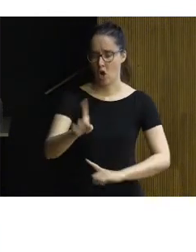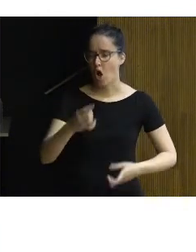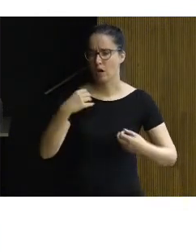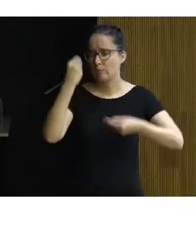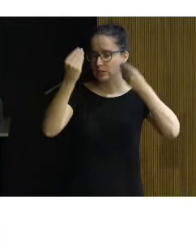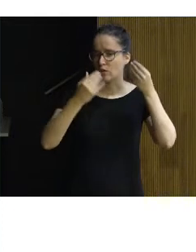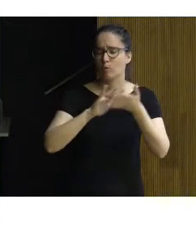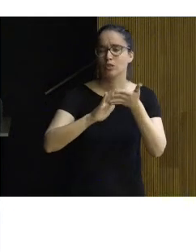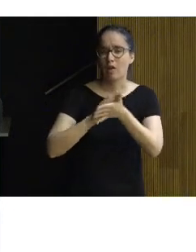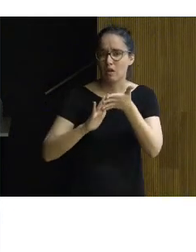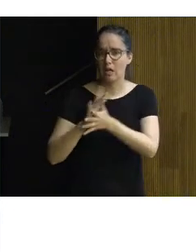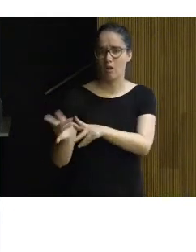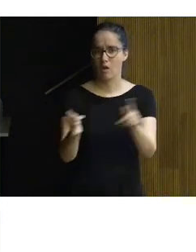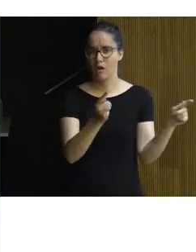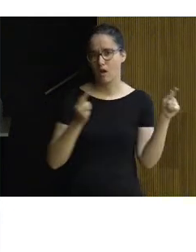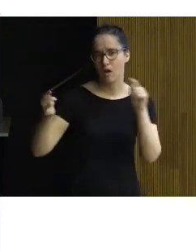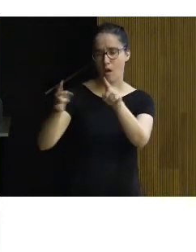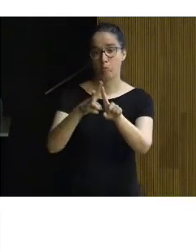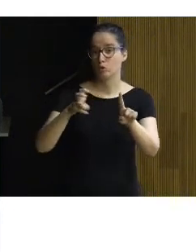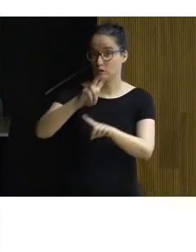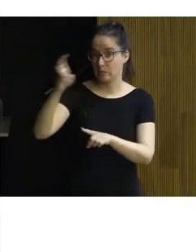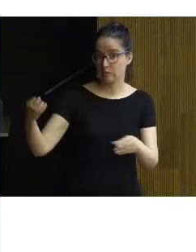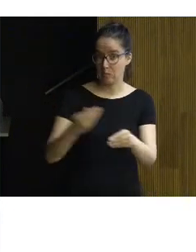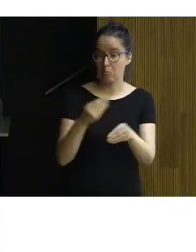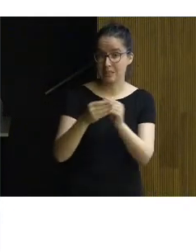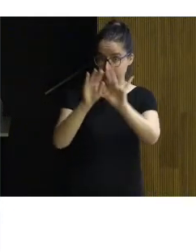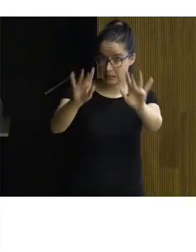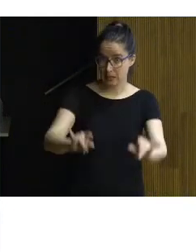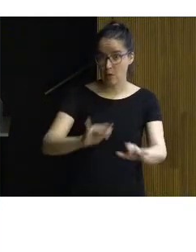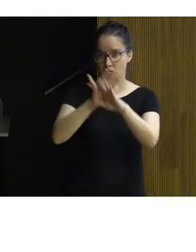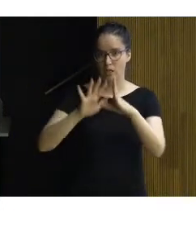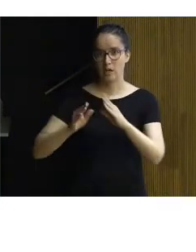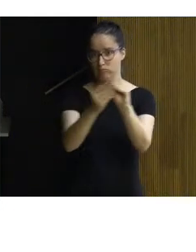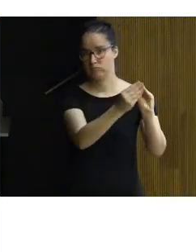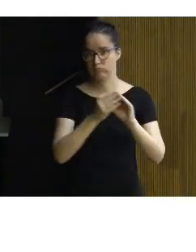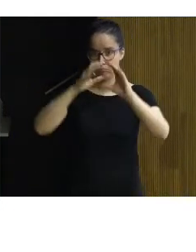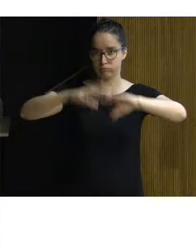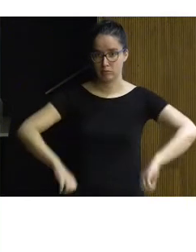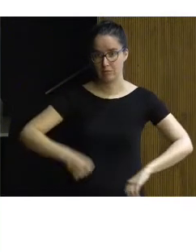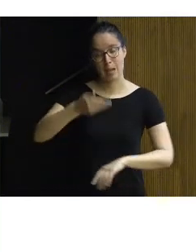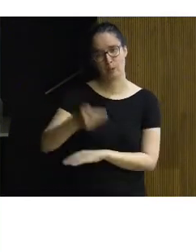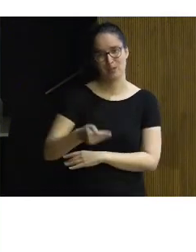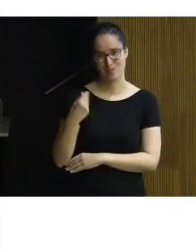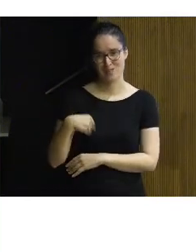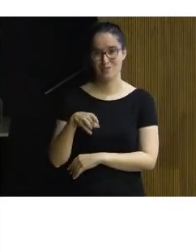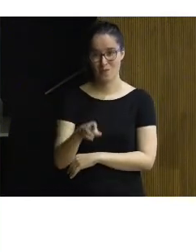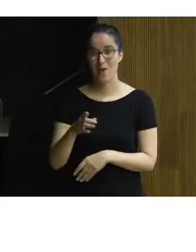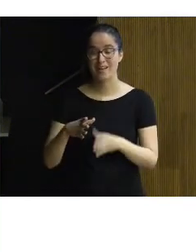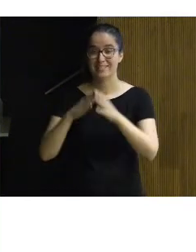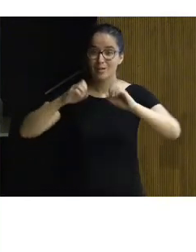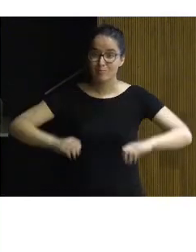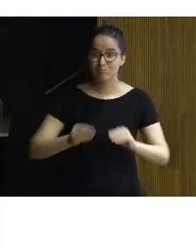Hemos hablado, hemos discutido, teníamos diferentes puntos de vista y hemos llegado a un consenso, que es lo importante. Y este